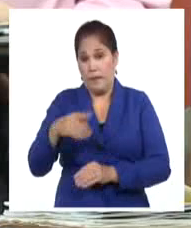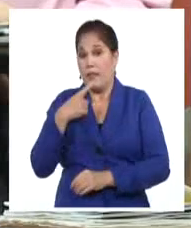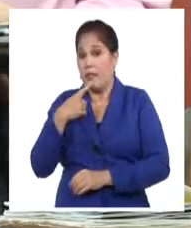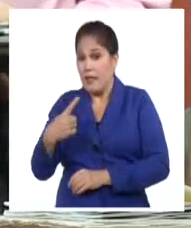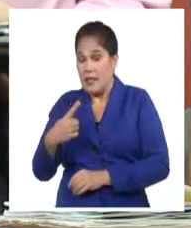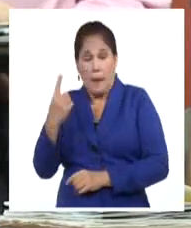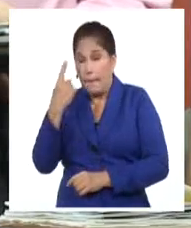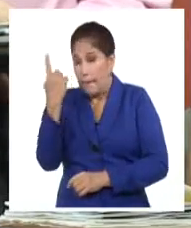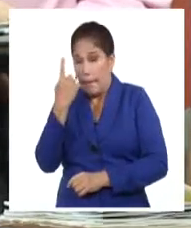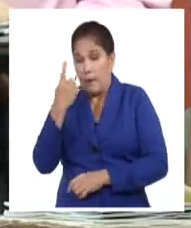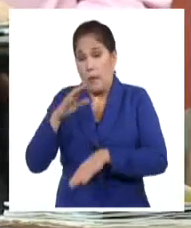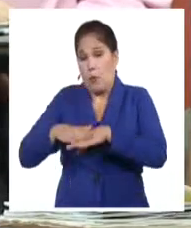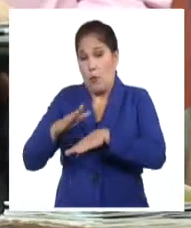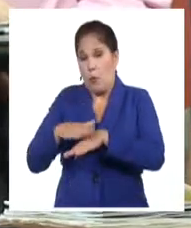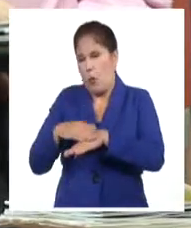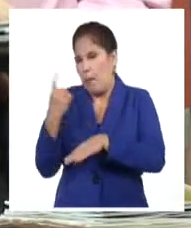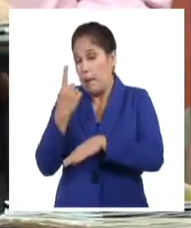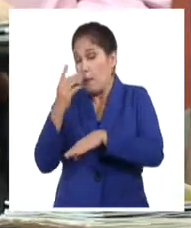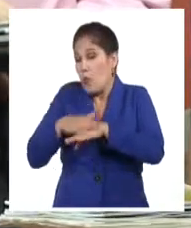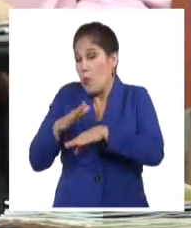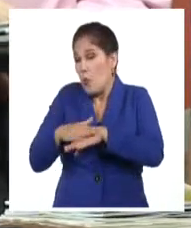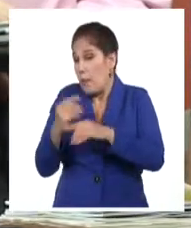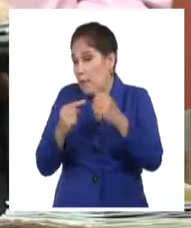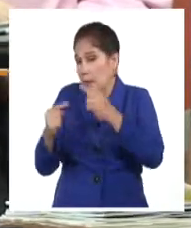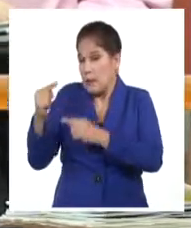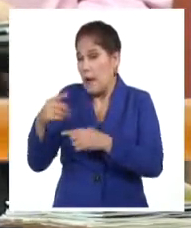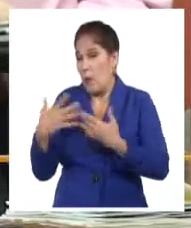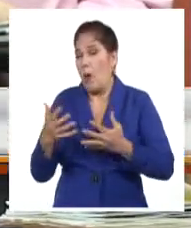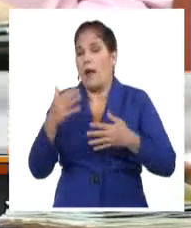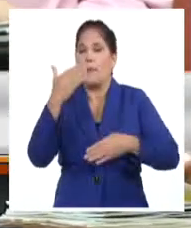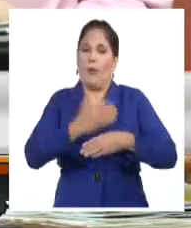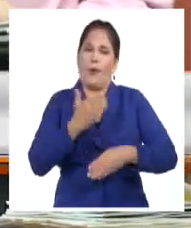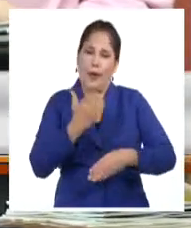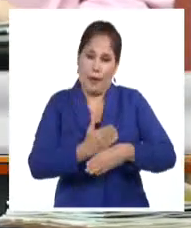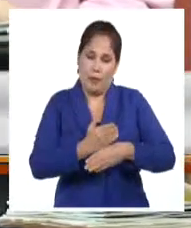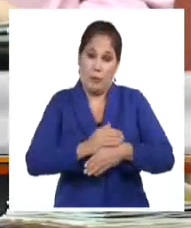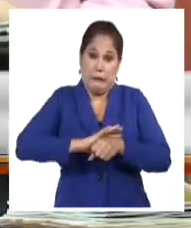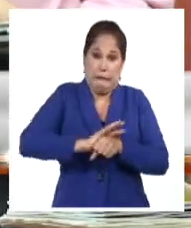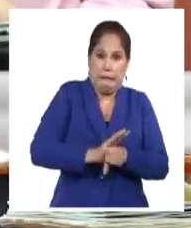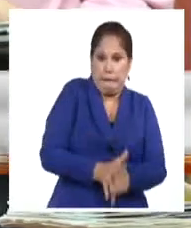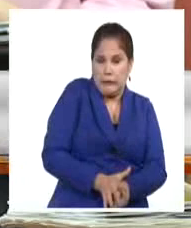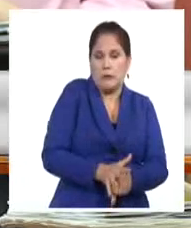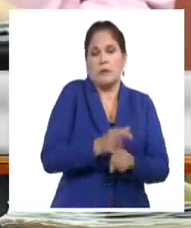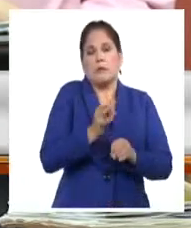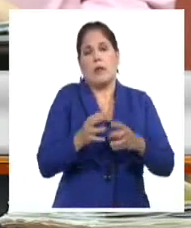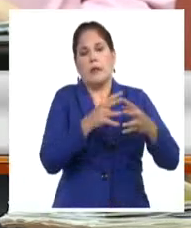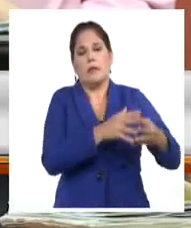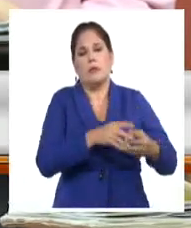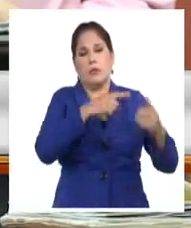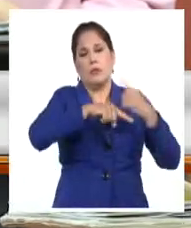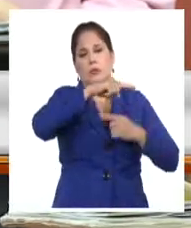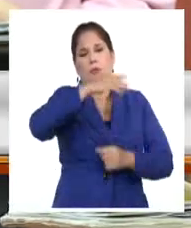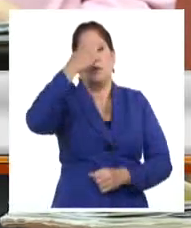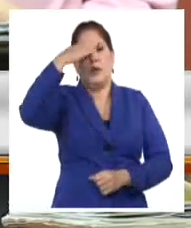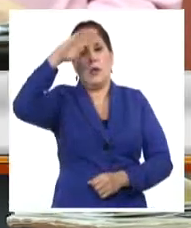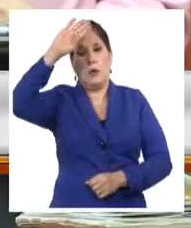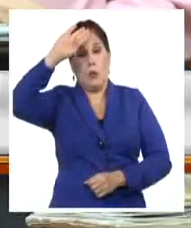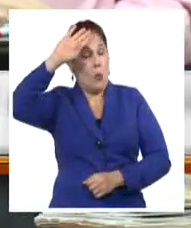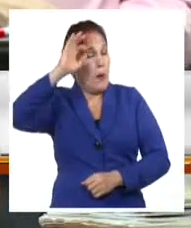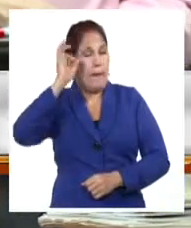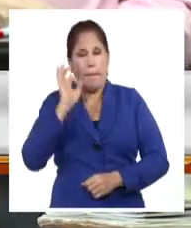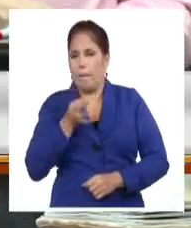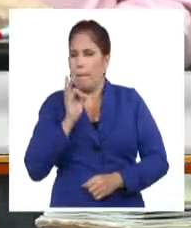principal, principal, hoy recrudecido además, principal del